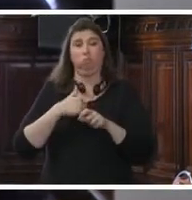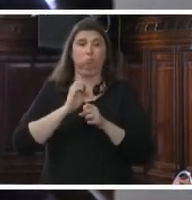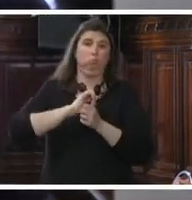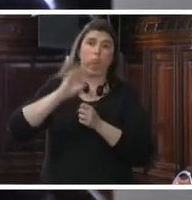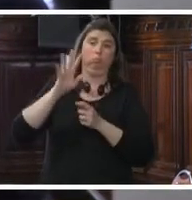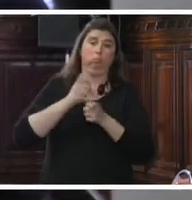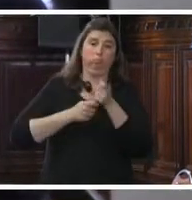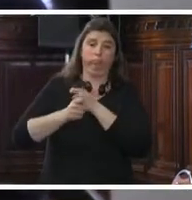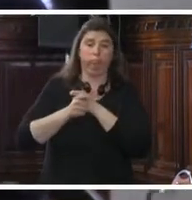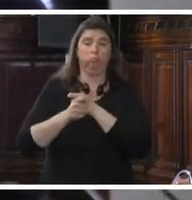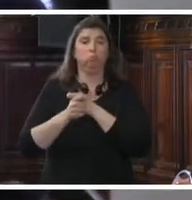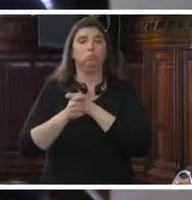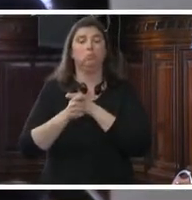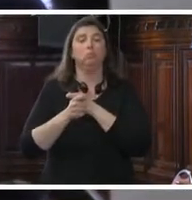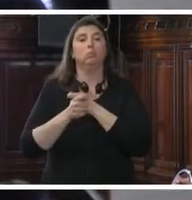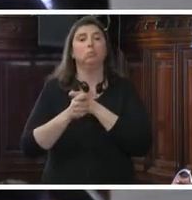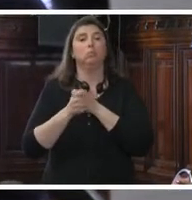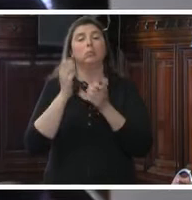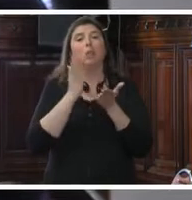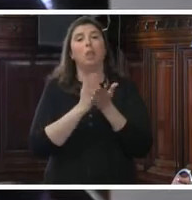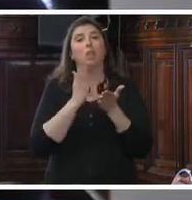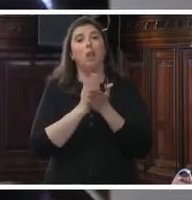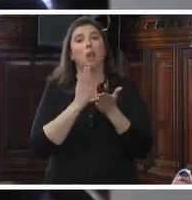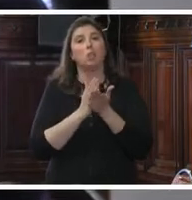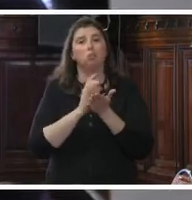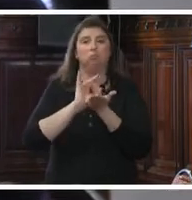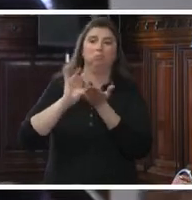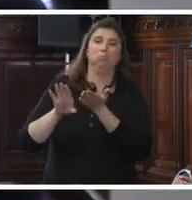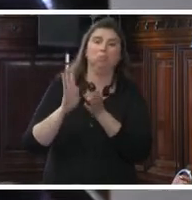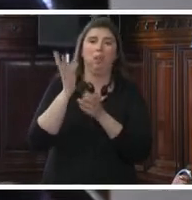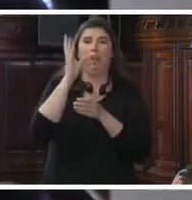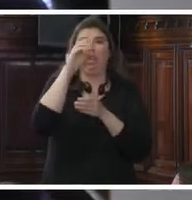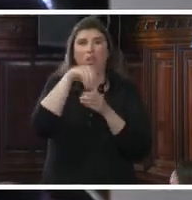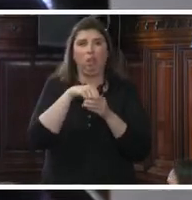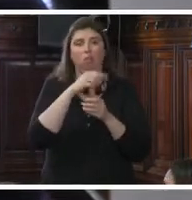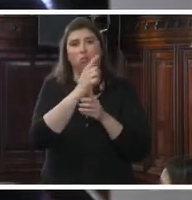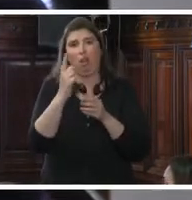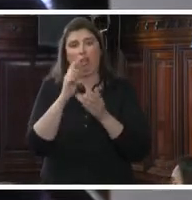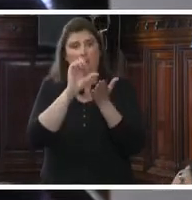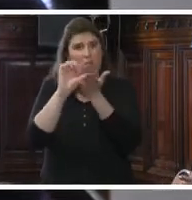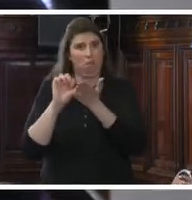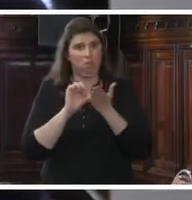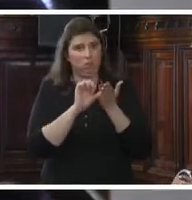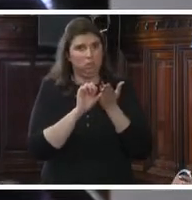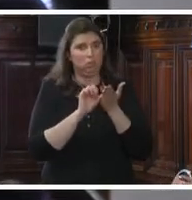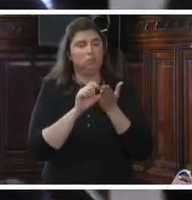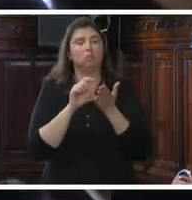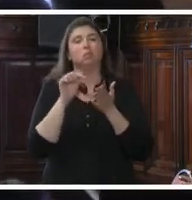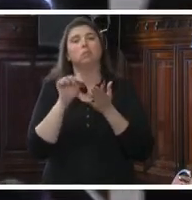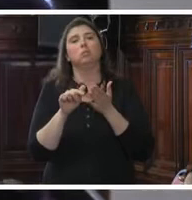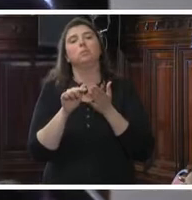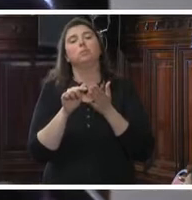todo lo que tiene que ver con derechos de desplazados internos, de apatridia, de refugiados.